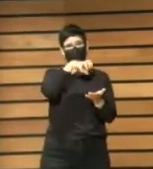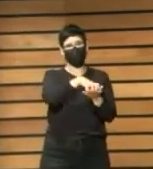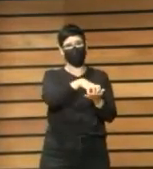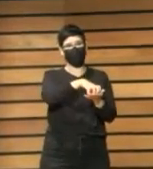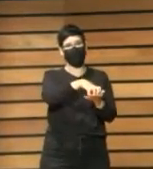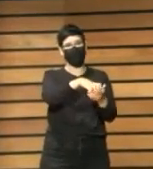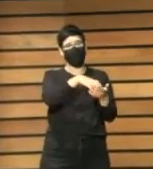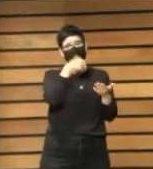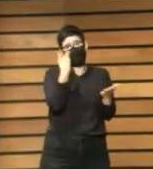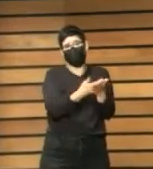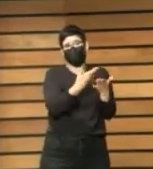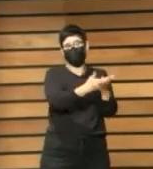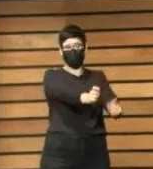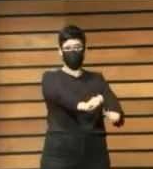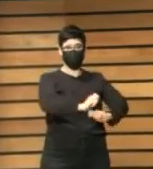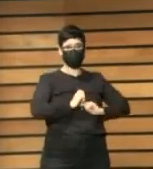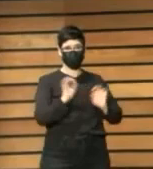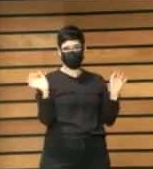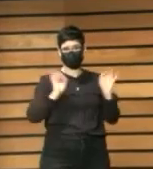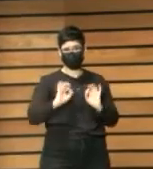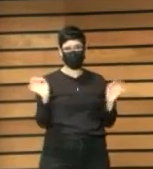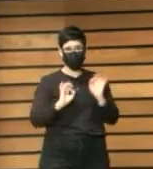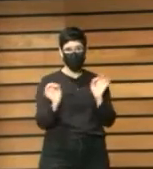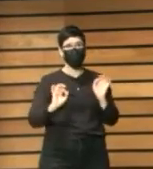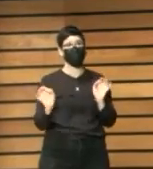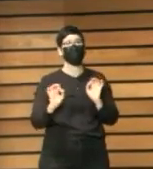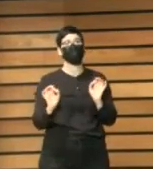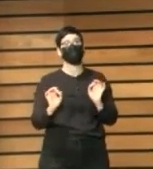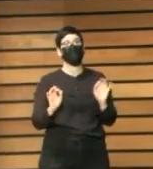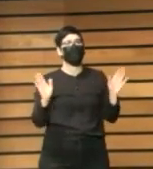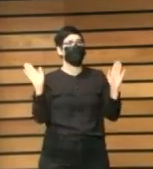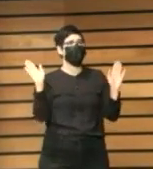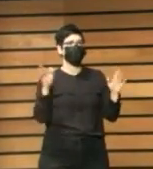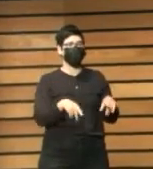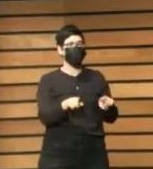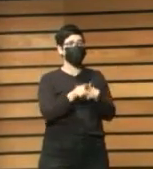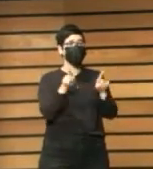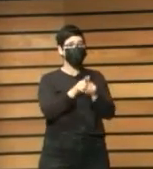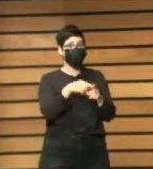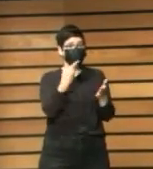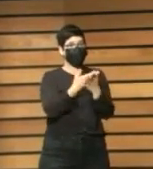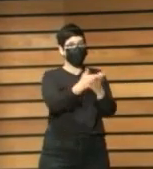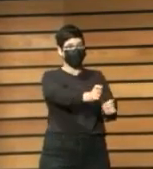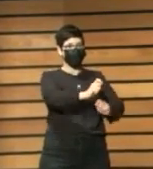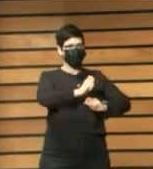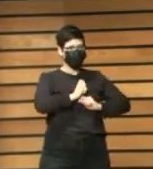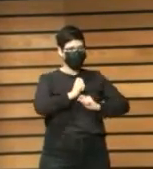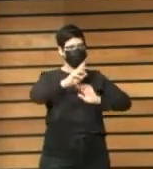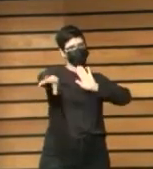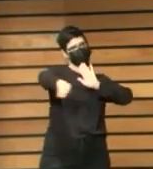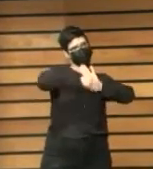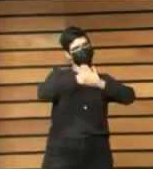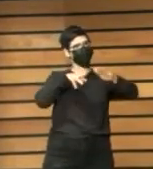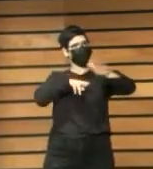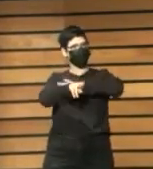certificación pero también es que esa certificación va dotada de recursos que es lo que estáis planteando en el proyecto